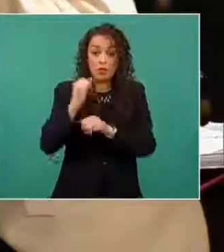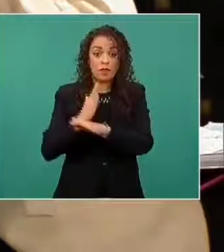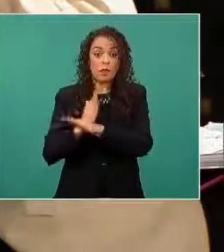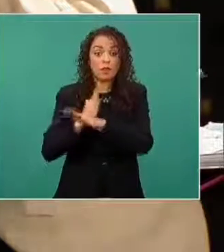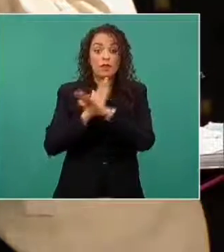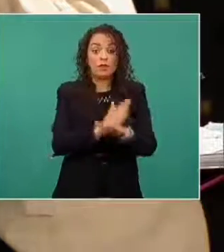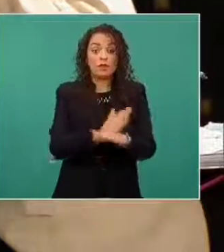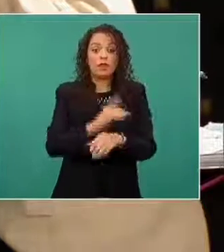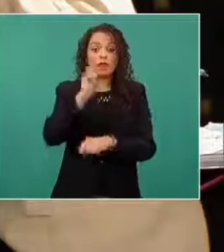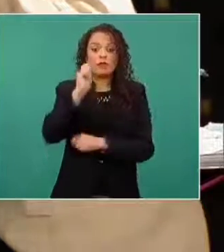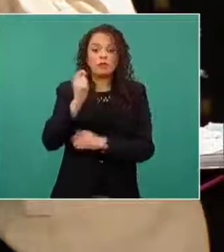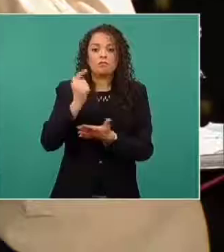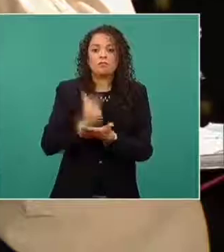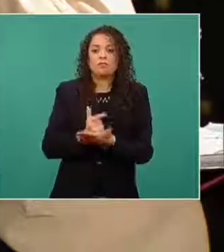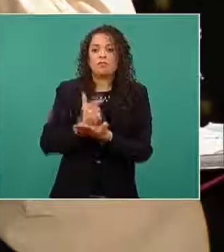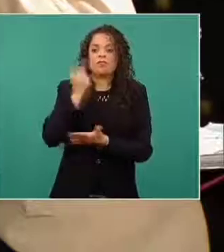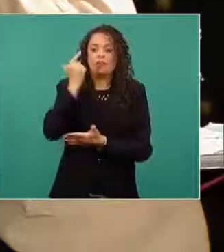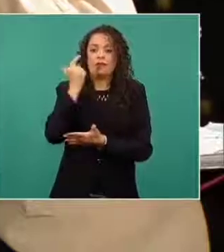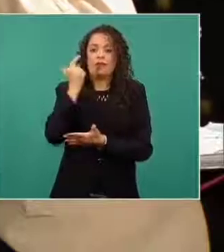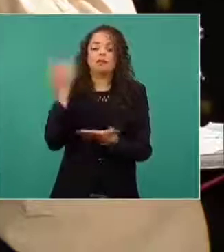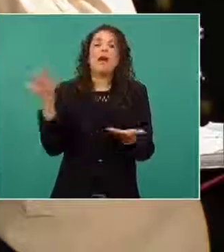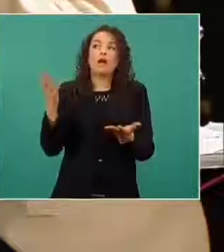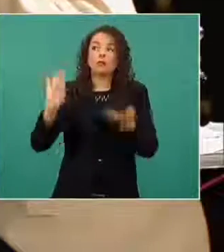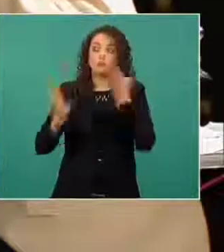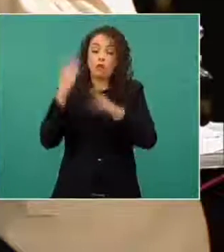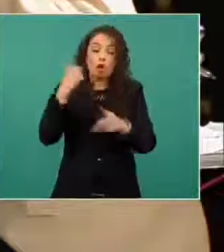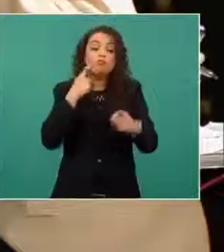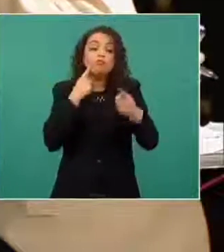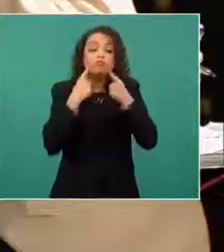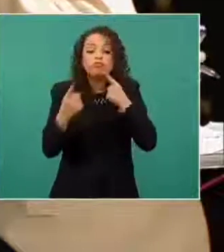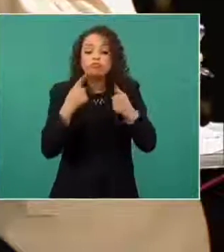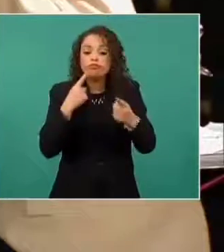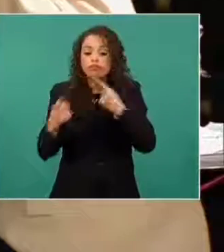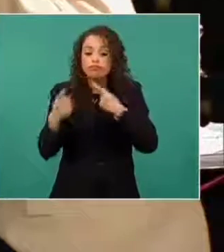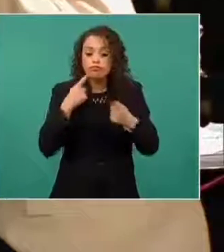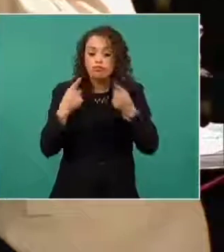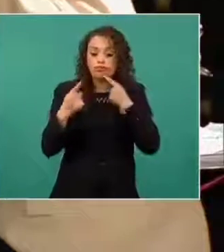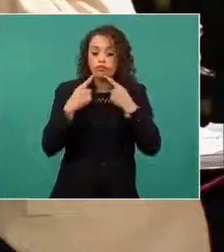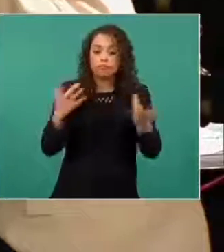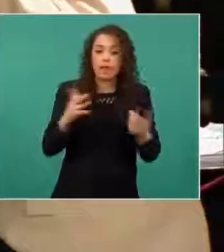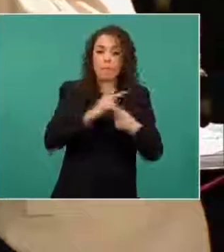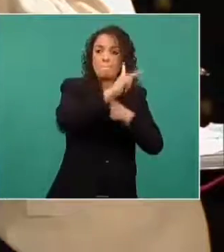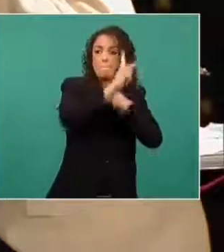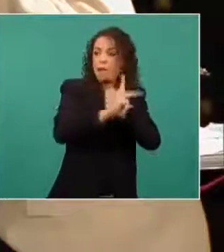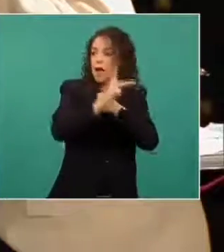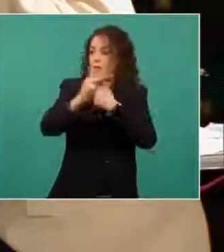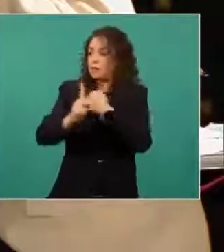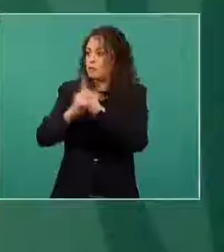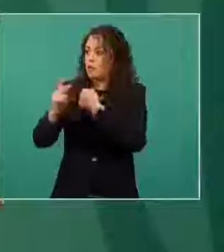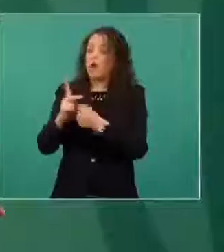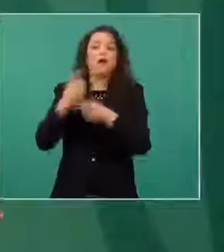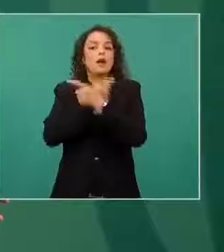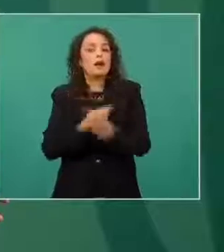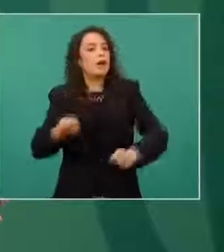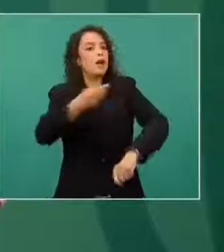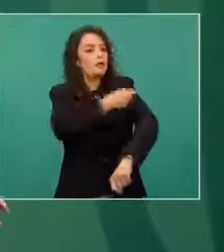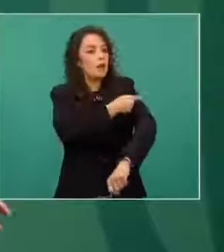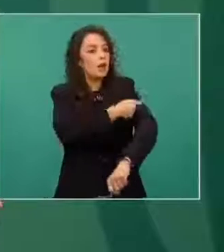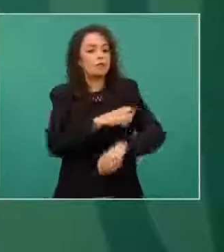pediátrica. Es decir, pues se está discutiendo en el mundo conforme van llegando, así como usted dice, los países que van vacunando. Gracias por su comentario.